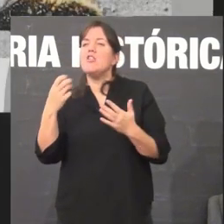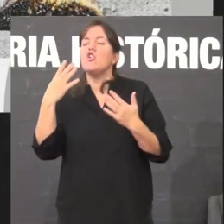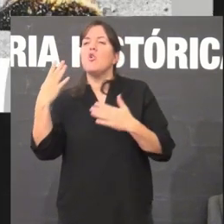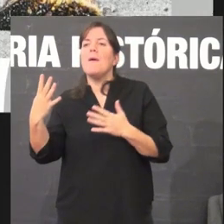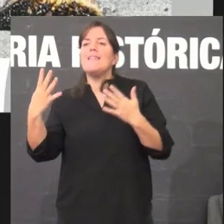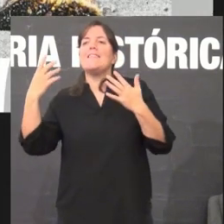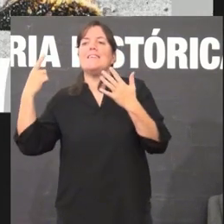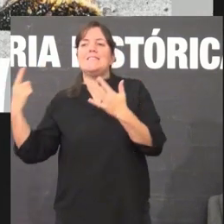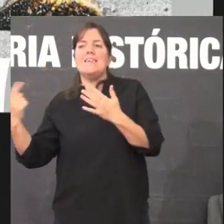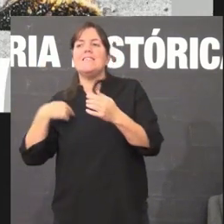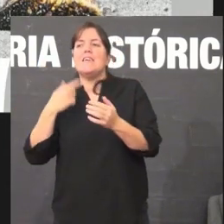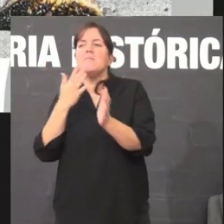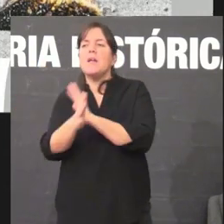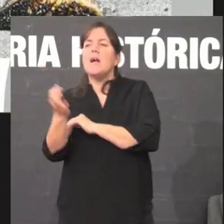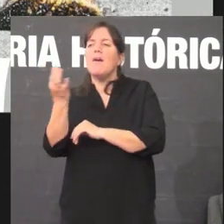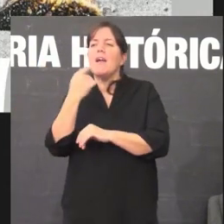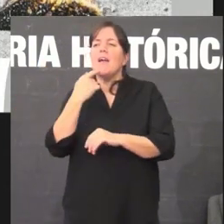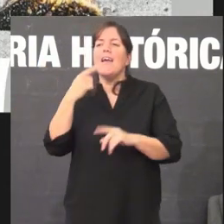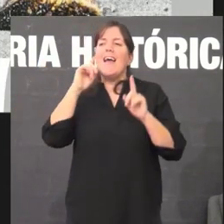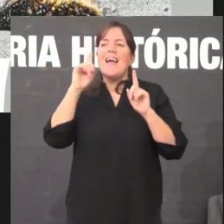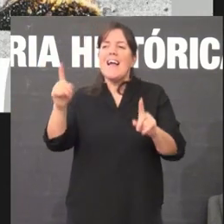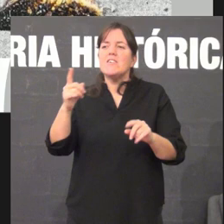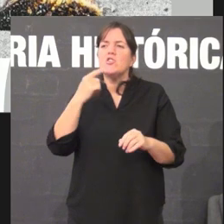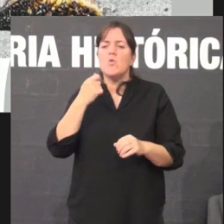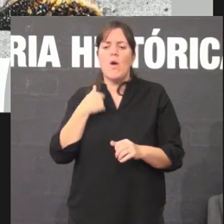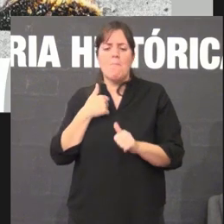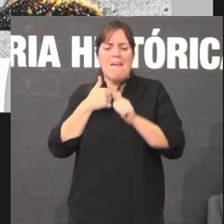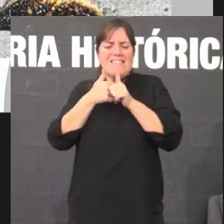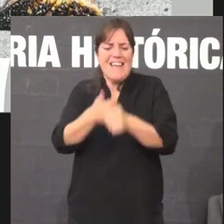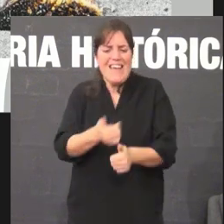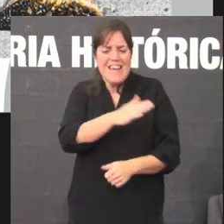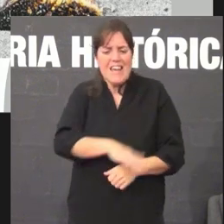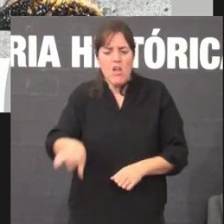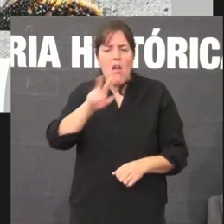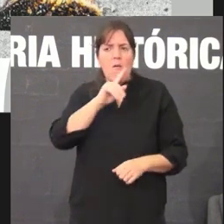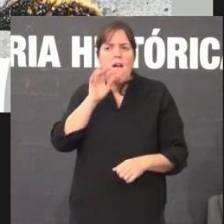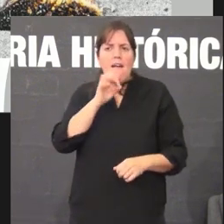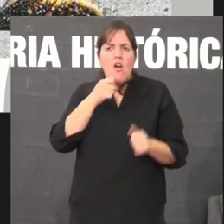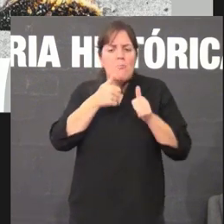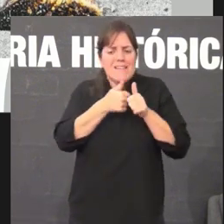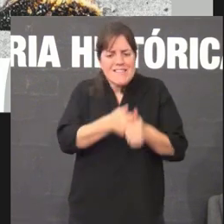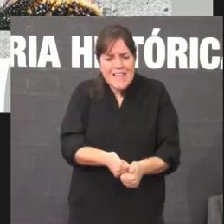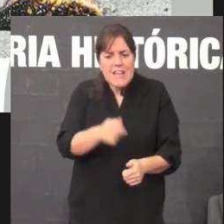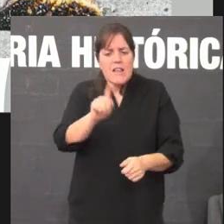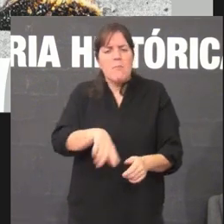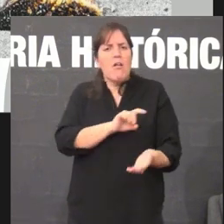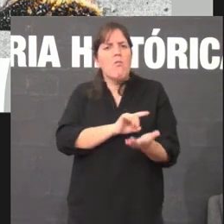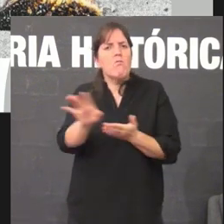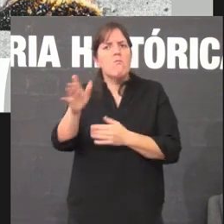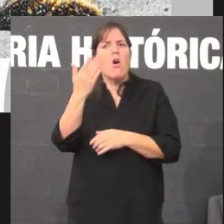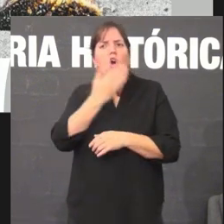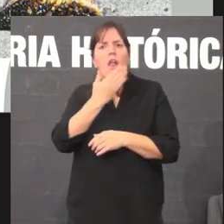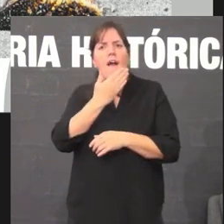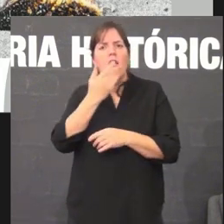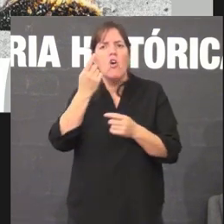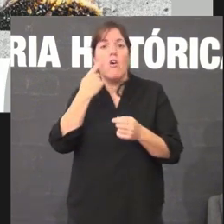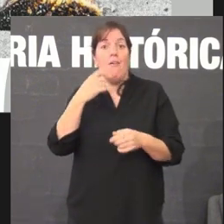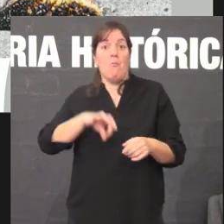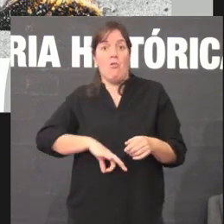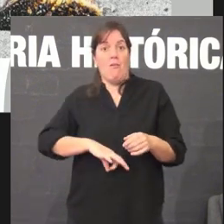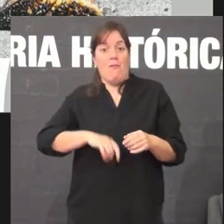explicando como había que perseguir os nenos que falasen en galego e mesmo expulsar das escolas de Pontevedra os nenos que no ano